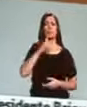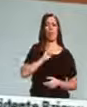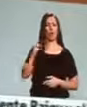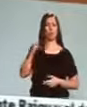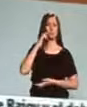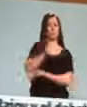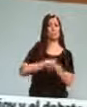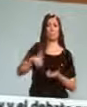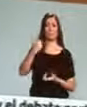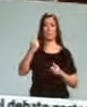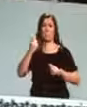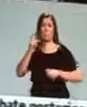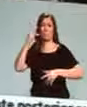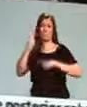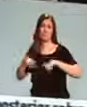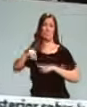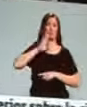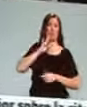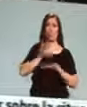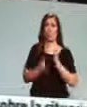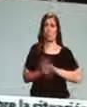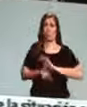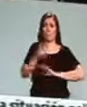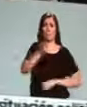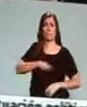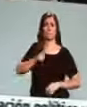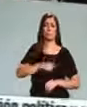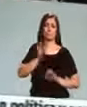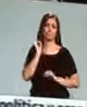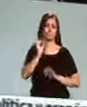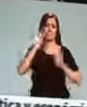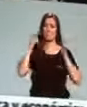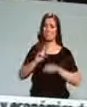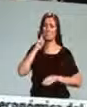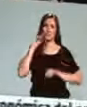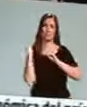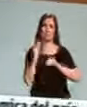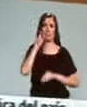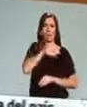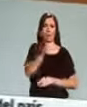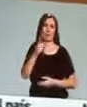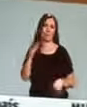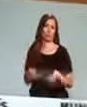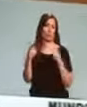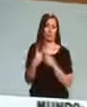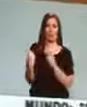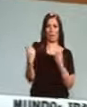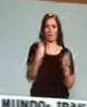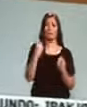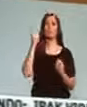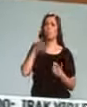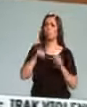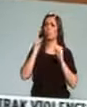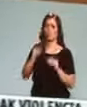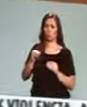diversos escándalos de corrupción que han aflorado en España concentran la mayor atención de los españoles en este momento y también